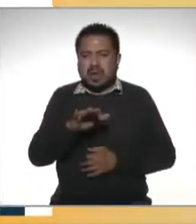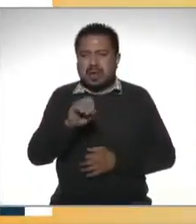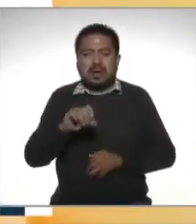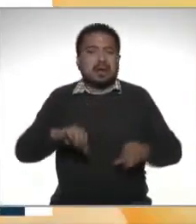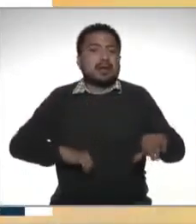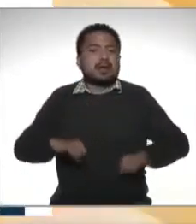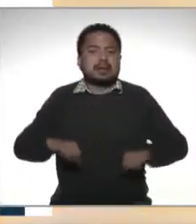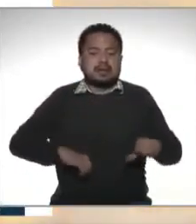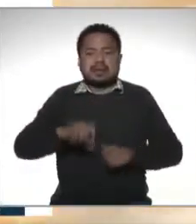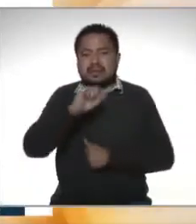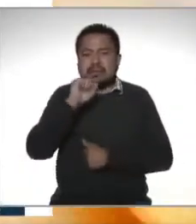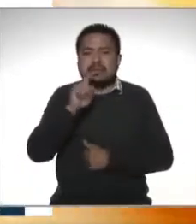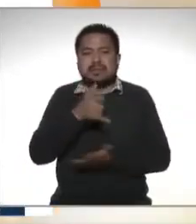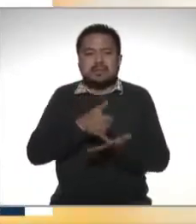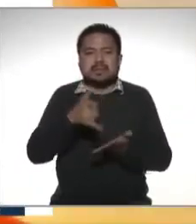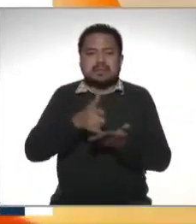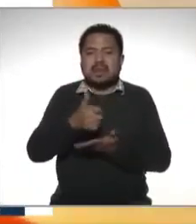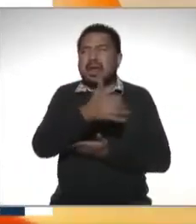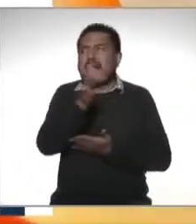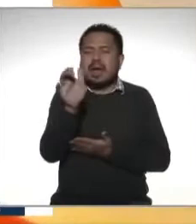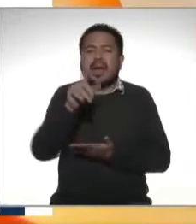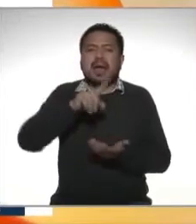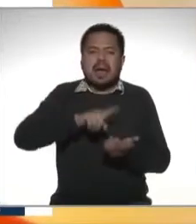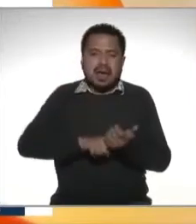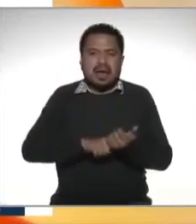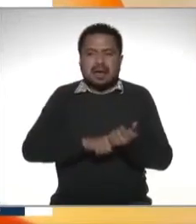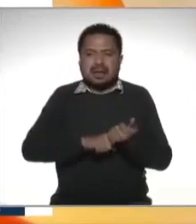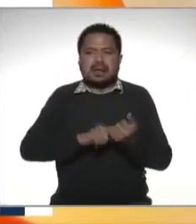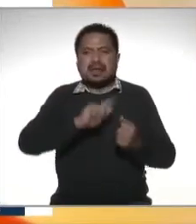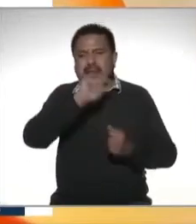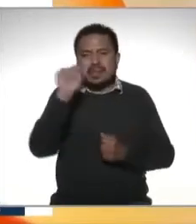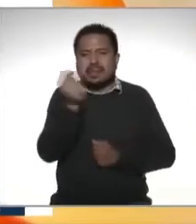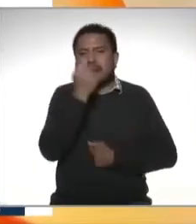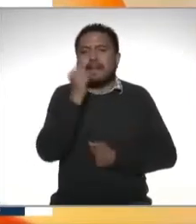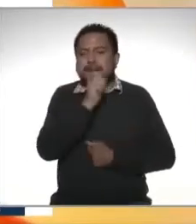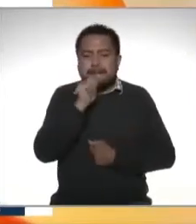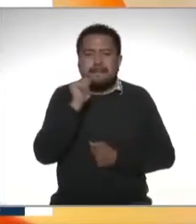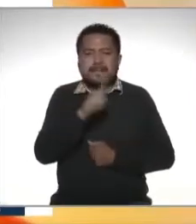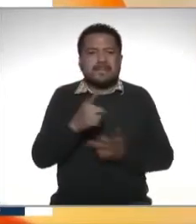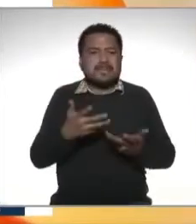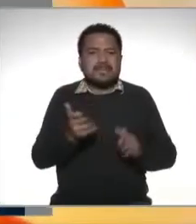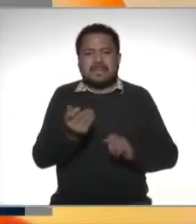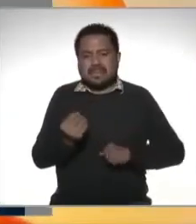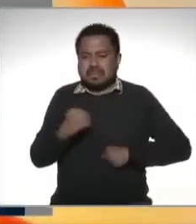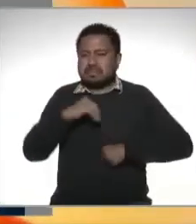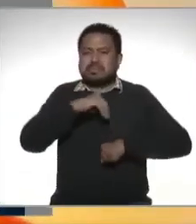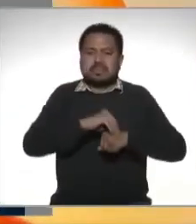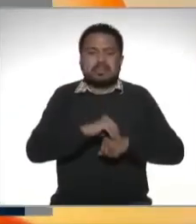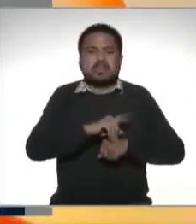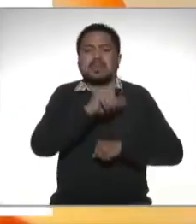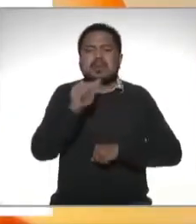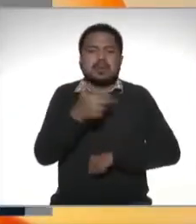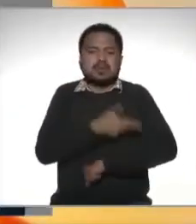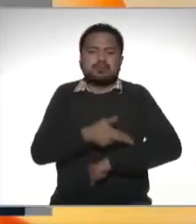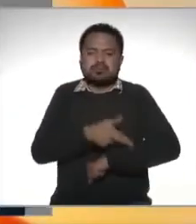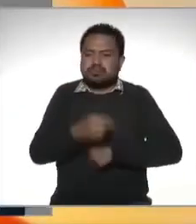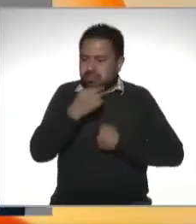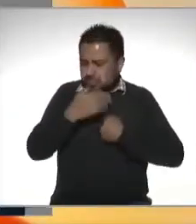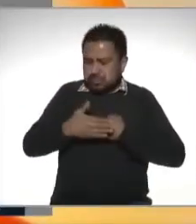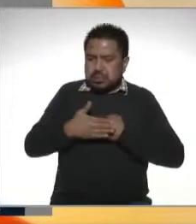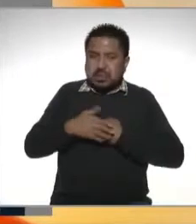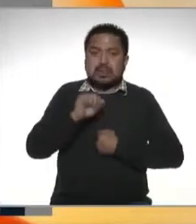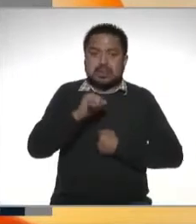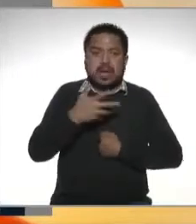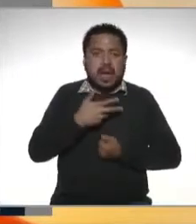actividades agrícolas ganaderas y plataformas tecnológicas que ya lo agregaron y me va a pedir también si